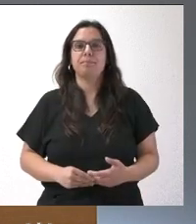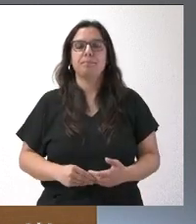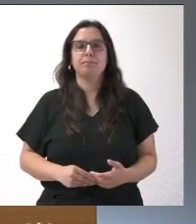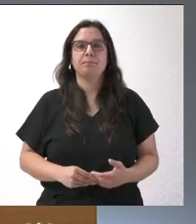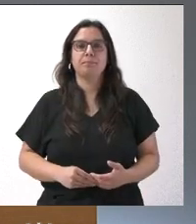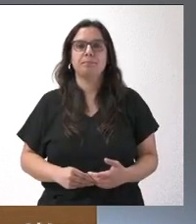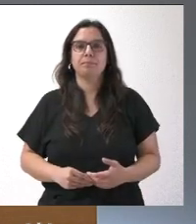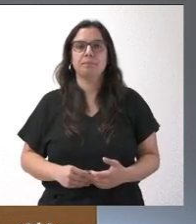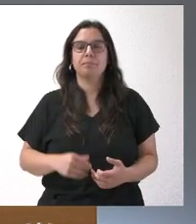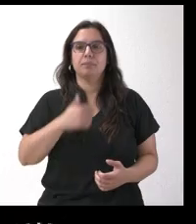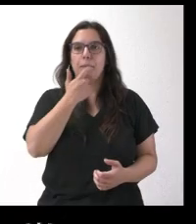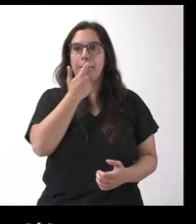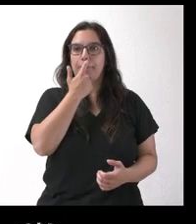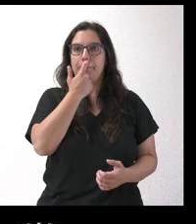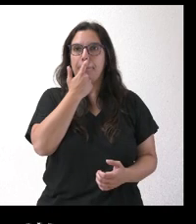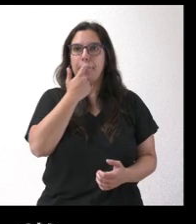Adelante, cuando quieras.